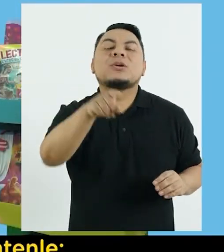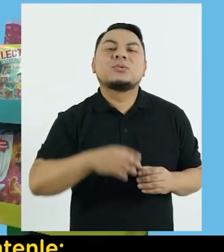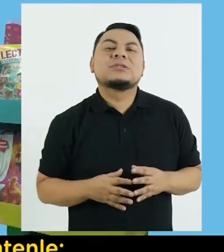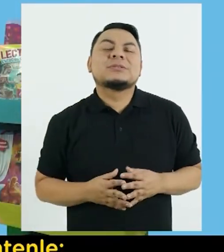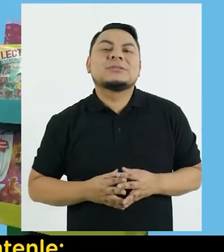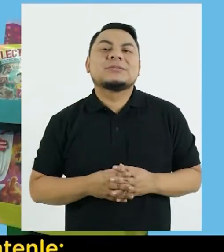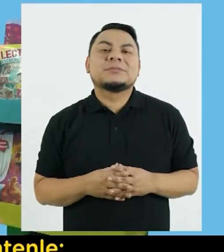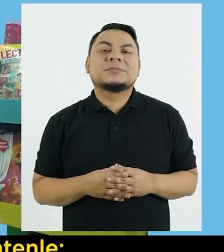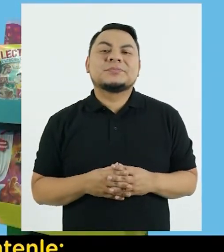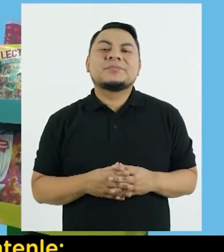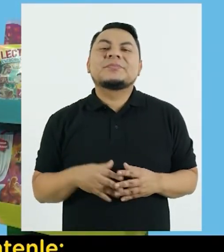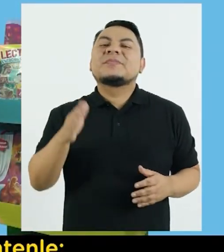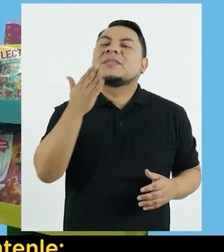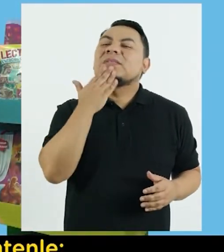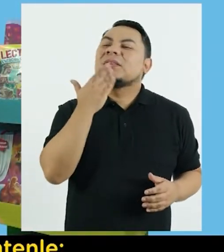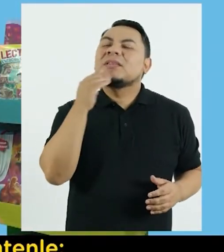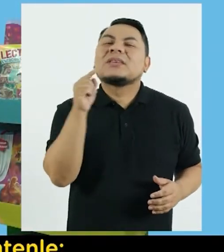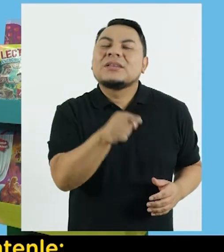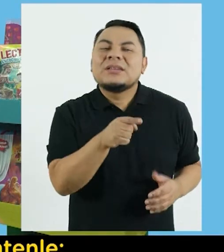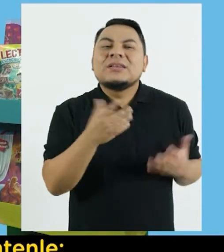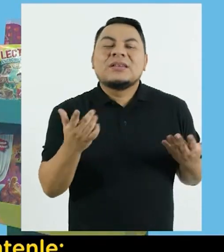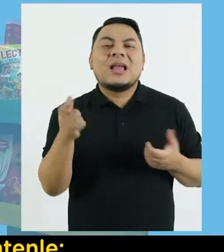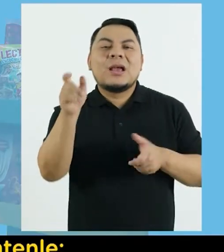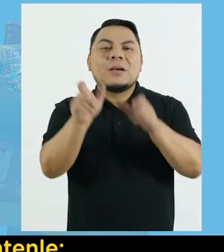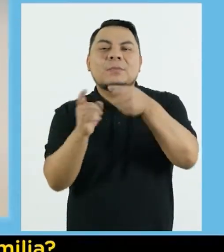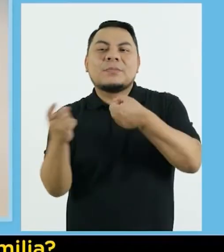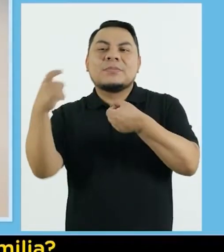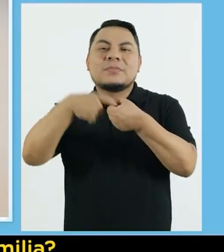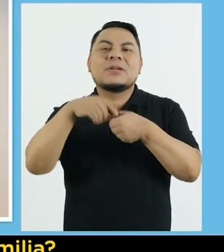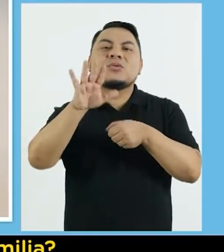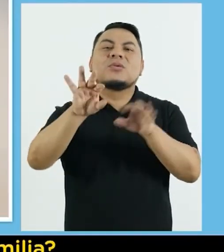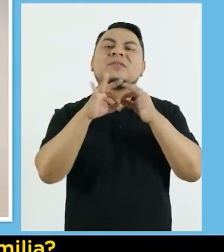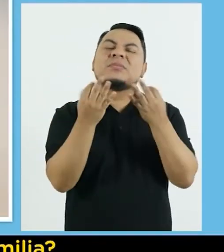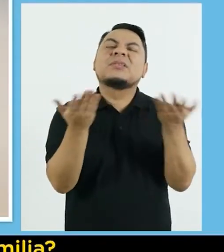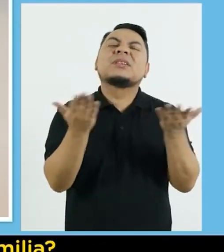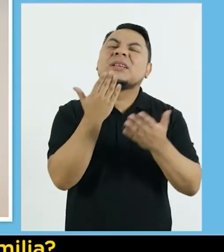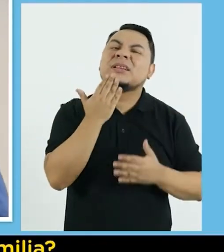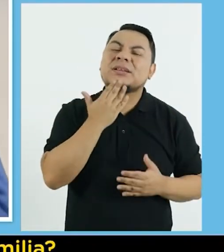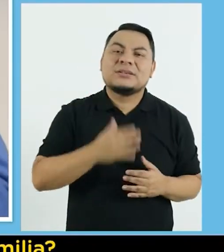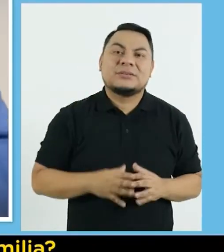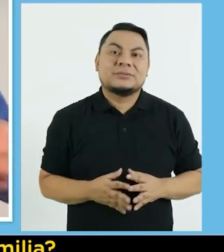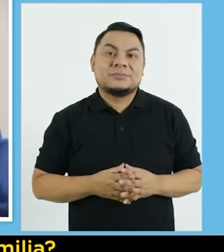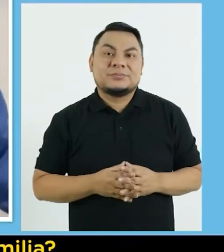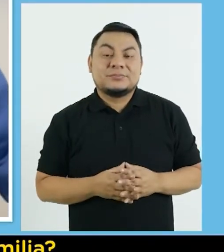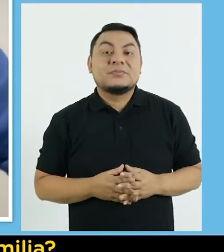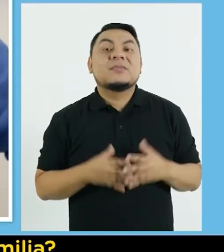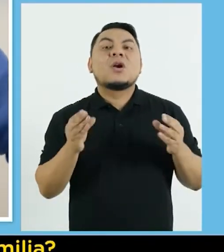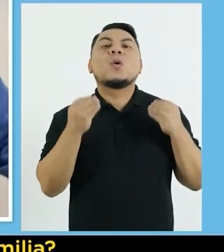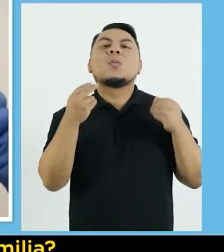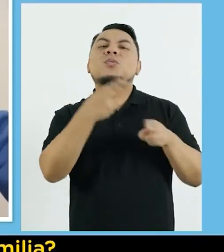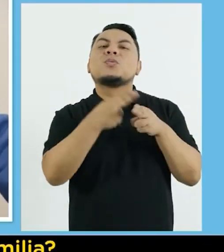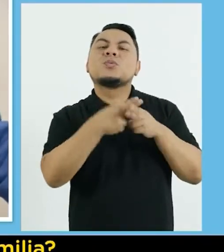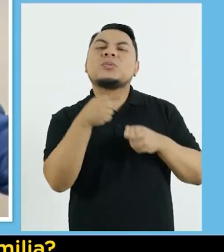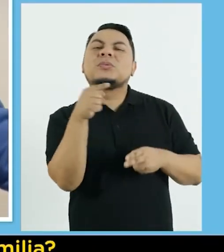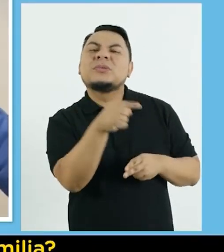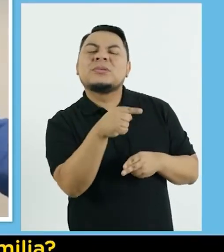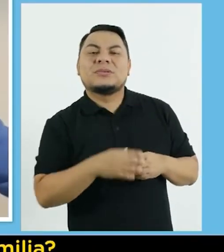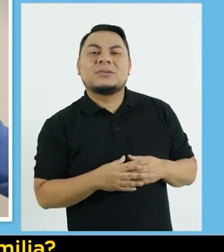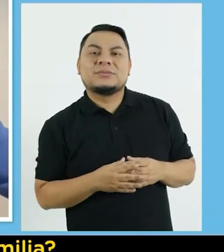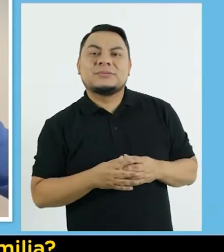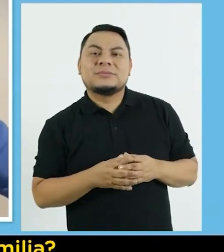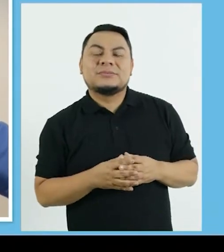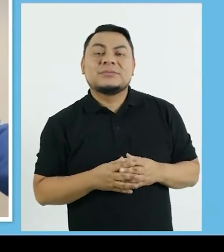materiales en la mesa Pregúntenle ¿Quiénes son los integrantes de tu familia?